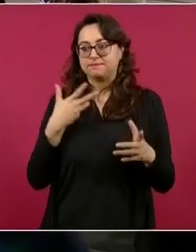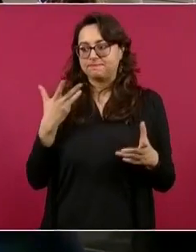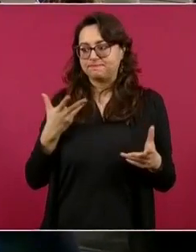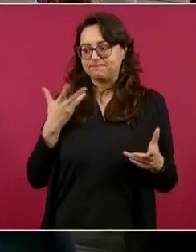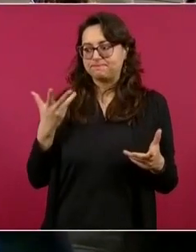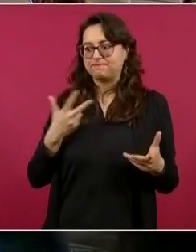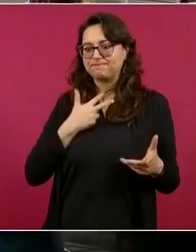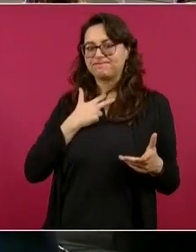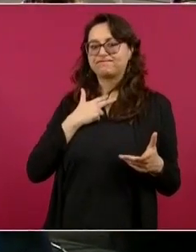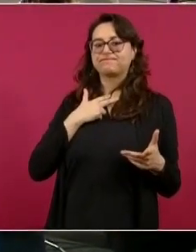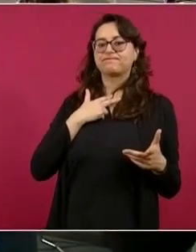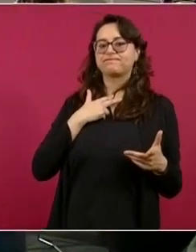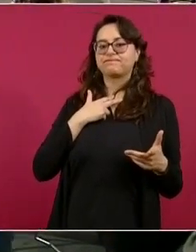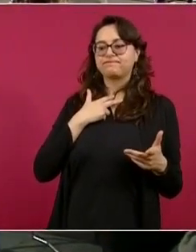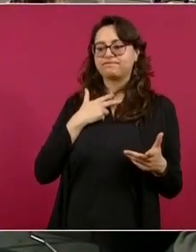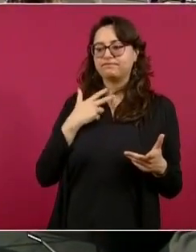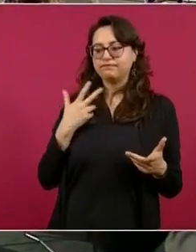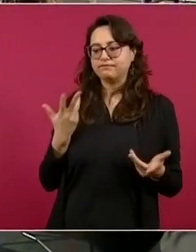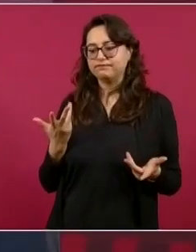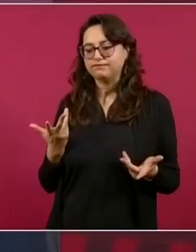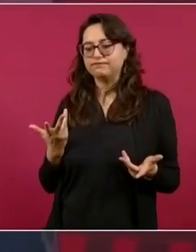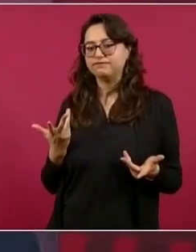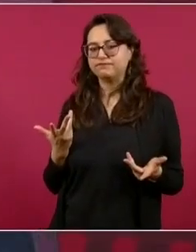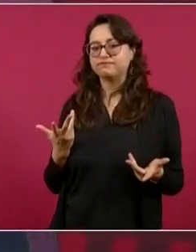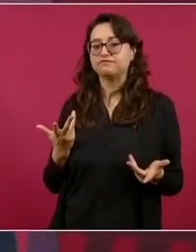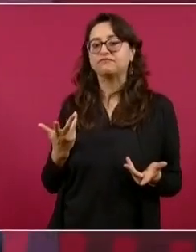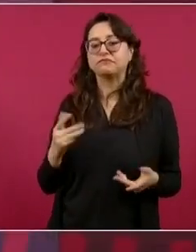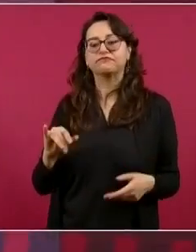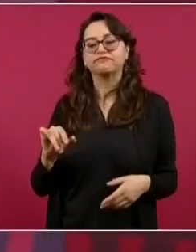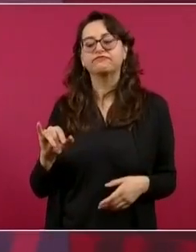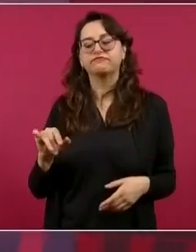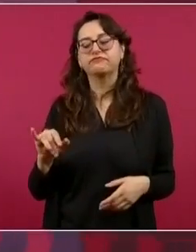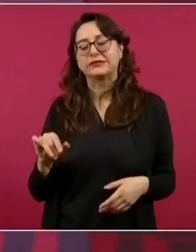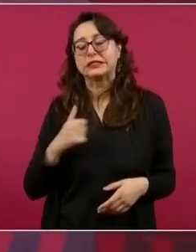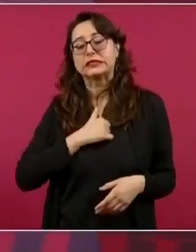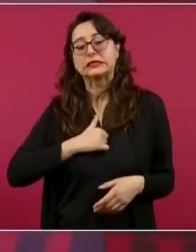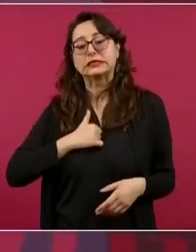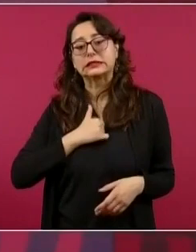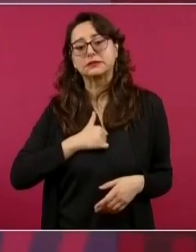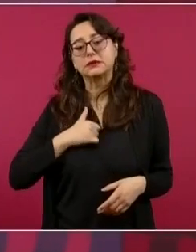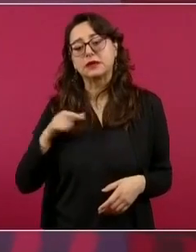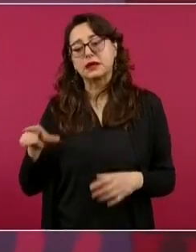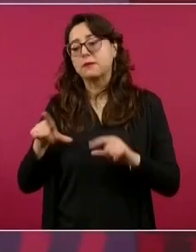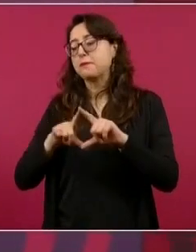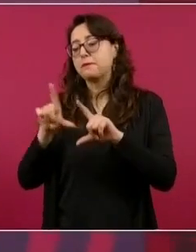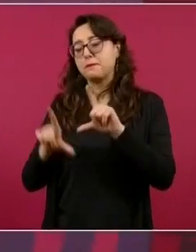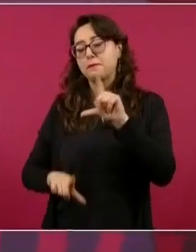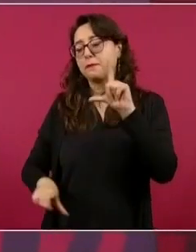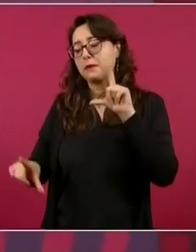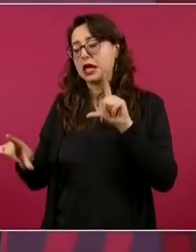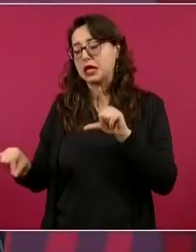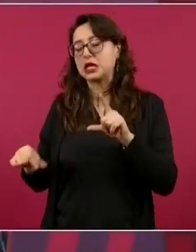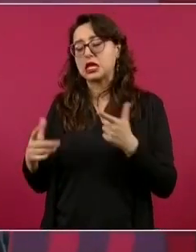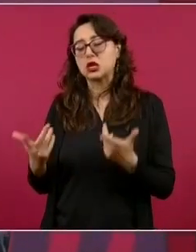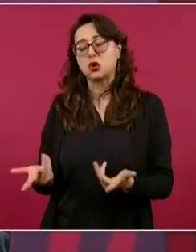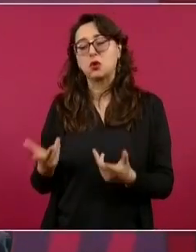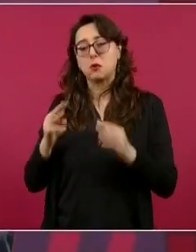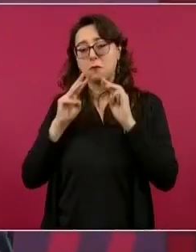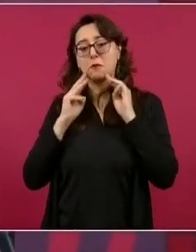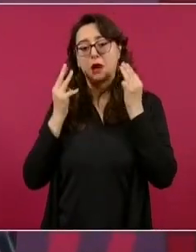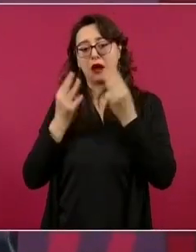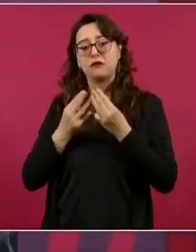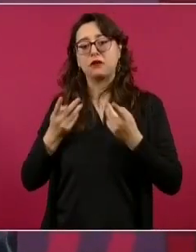que sí, lamentablemente, que había regiones de México